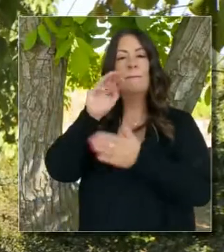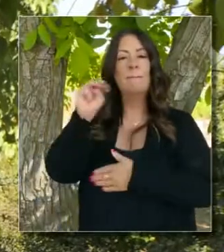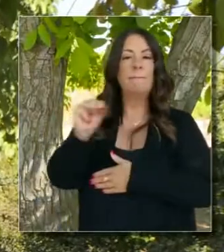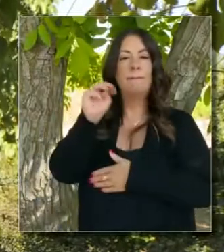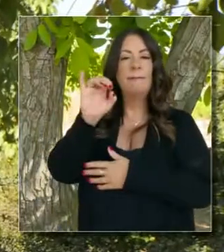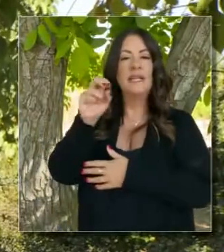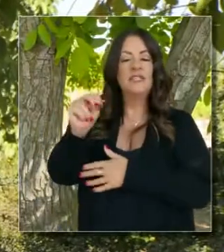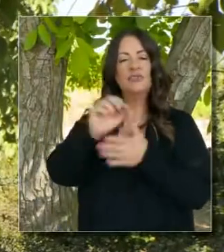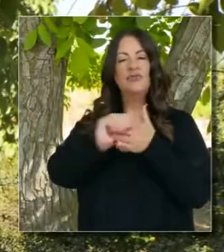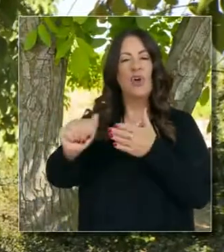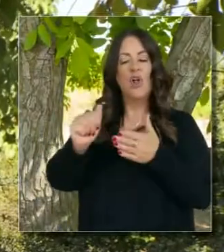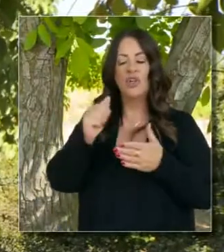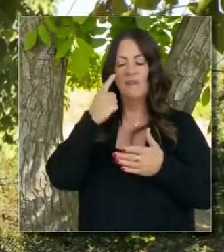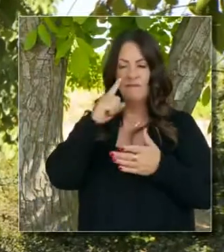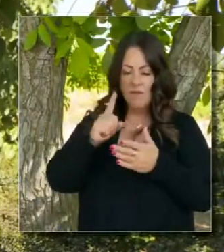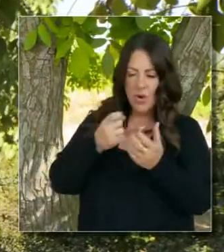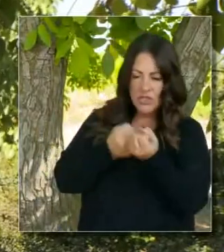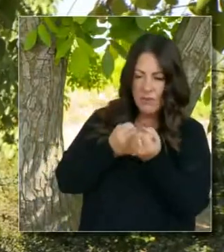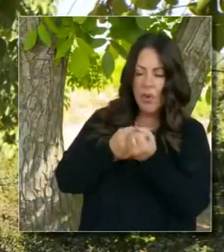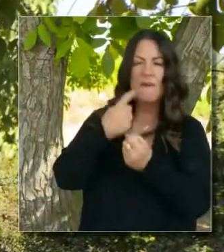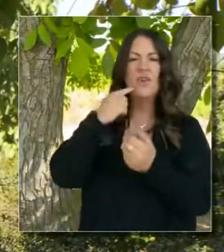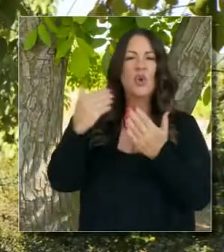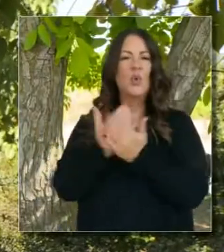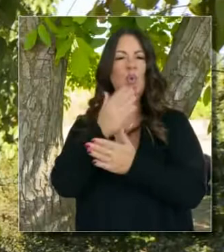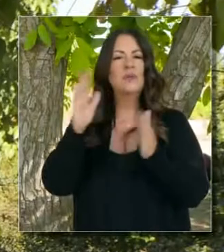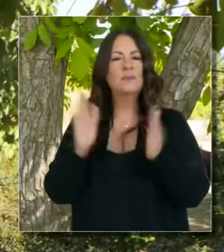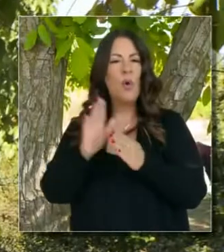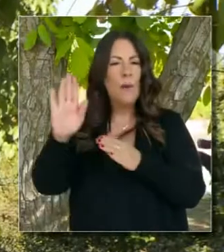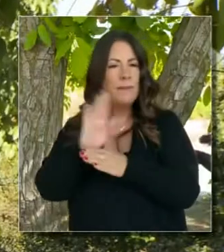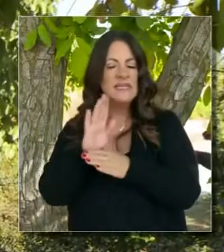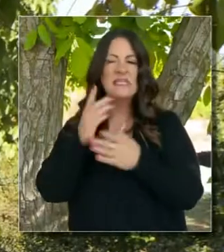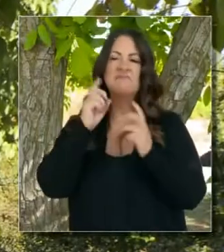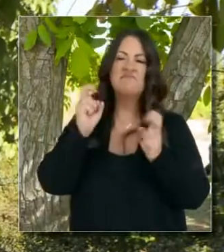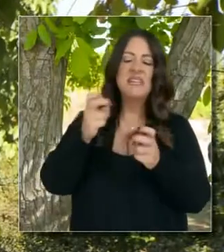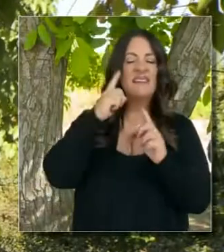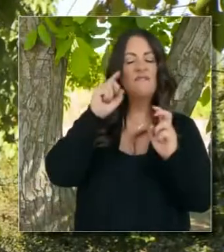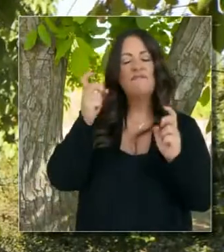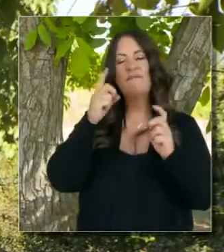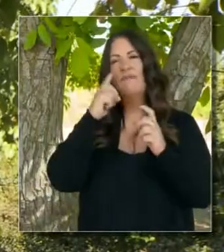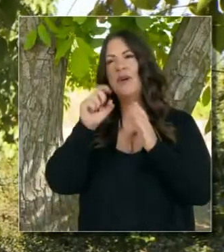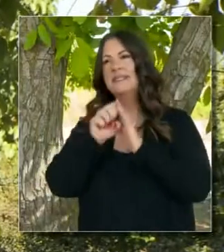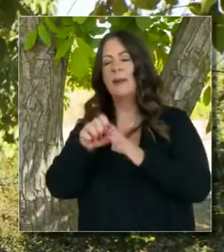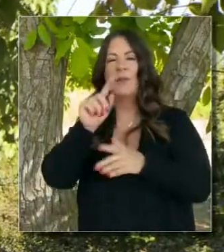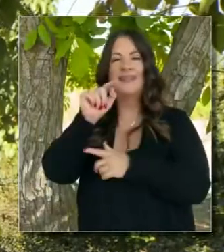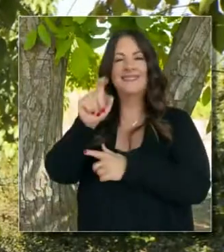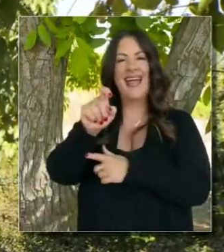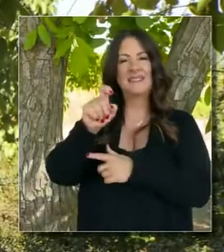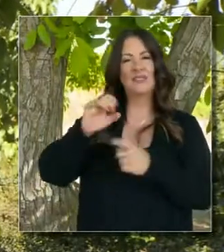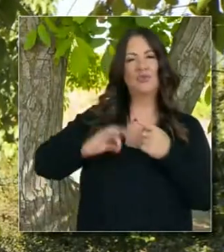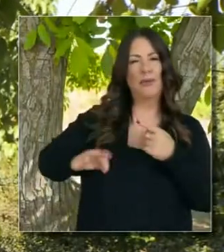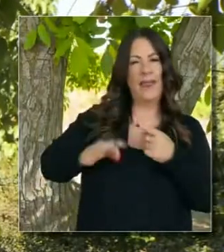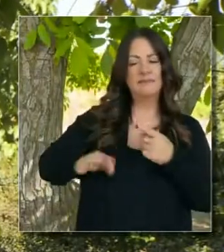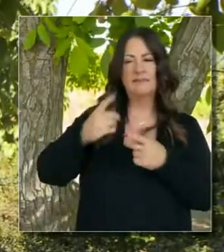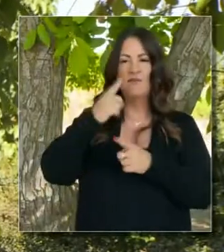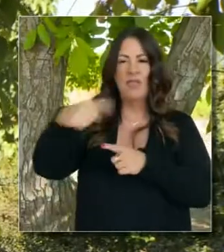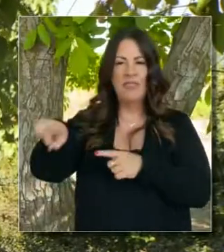avanzar más de 100 millones de dólares en apoyo presupuestal para pequeños negocios, créditos impositivos,